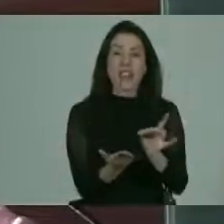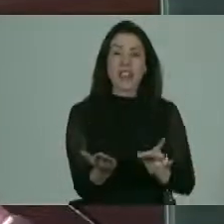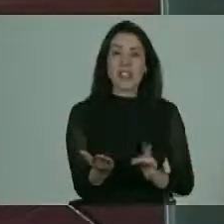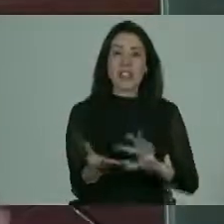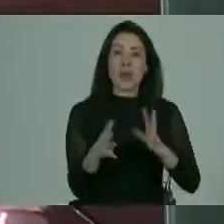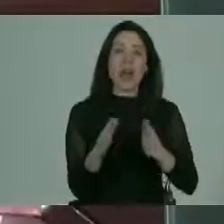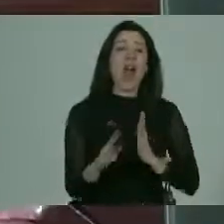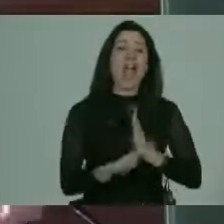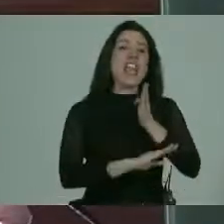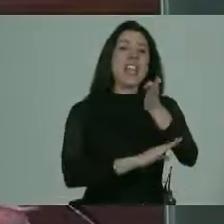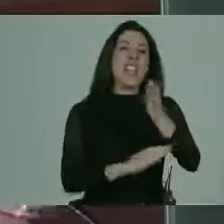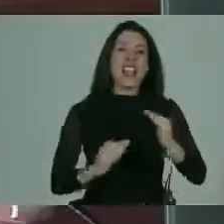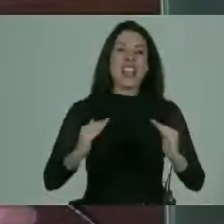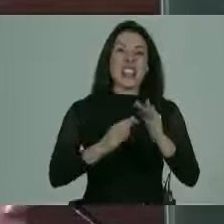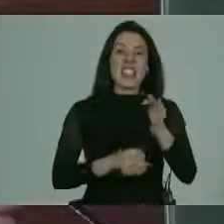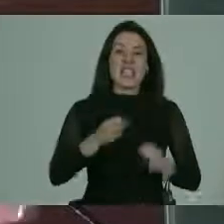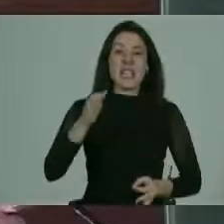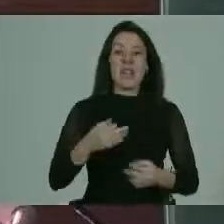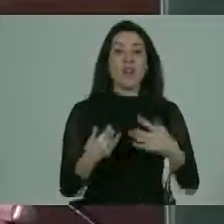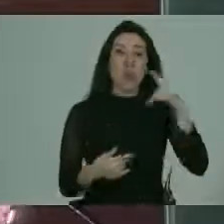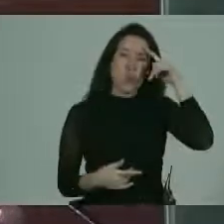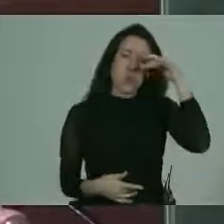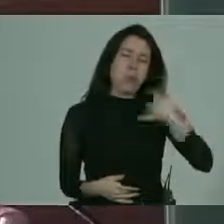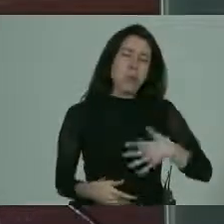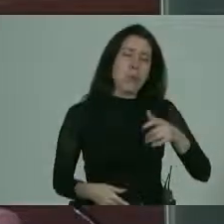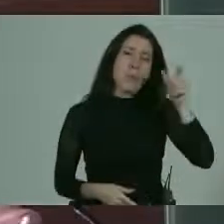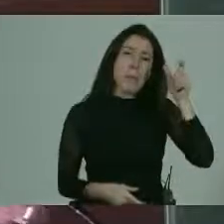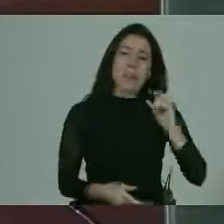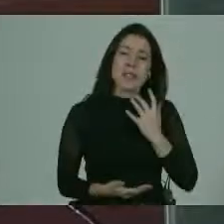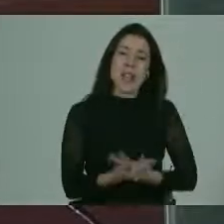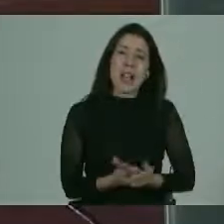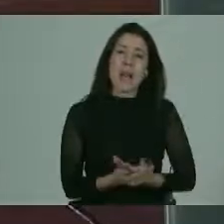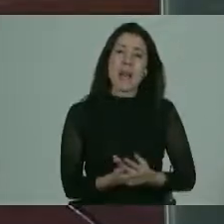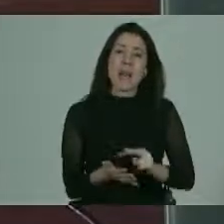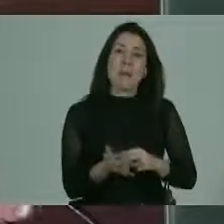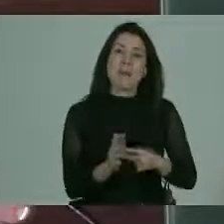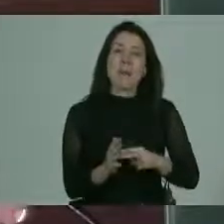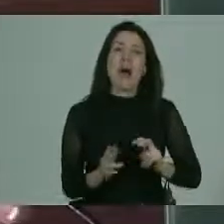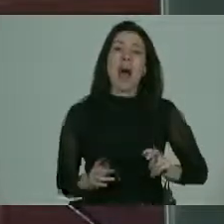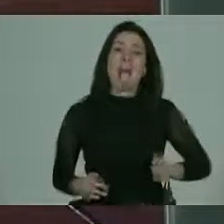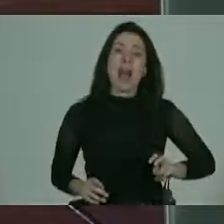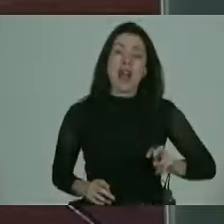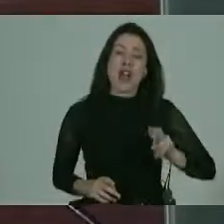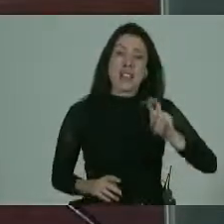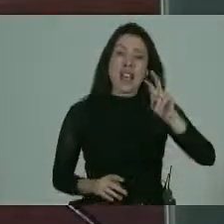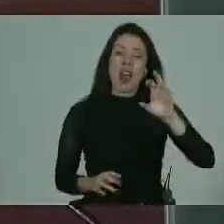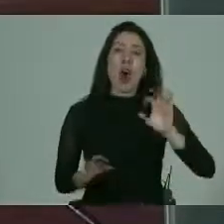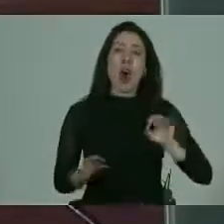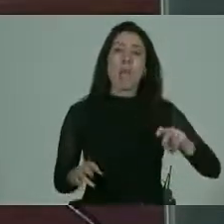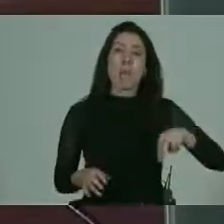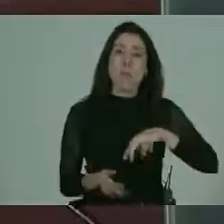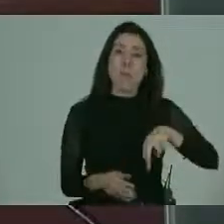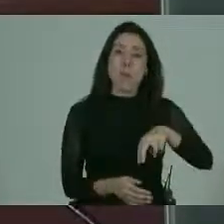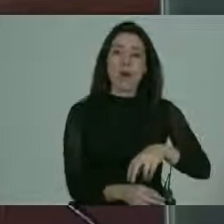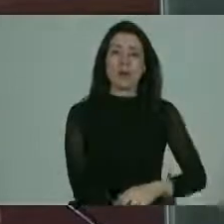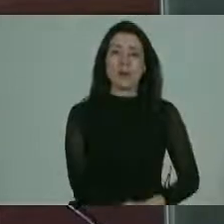ir a un tribunal ya es una cosa heroica para la persona que tiene un problema para poder subir escaleras o movilizarse